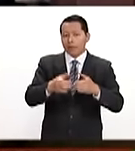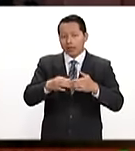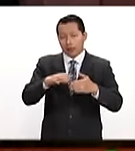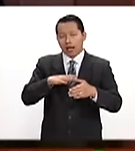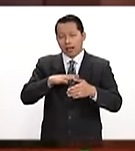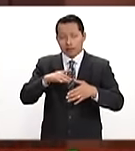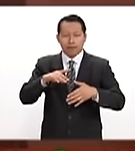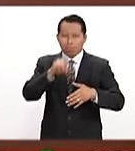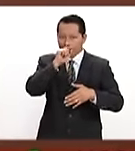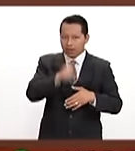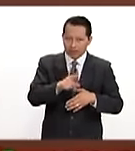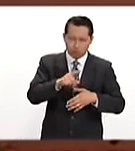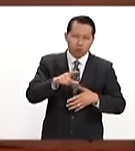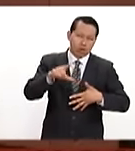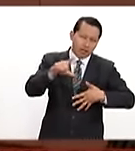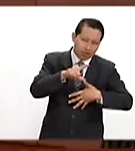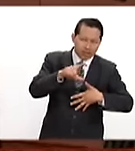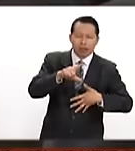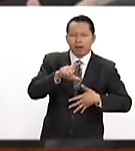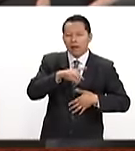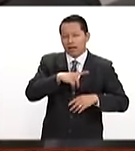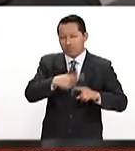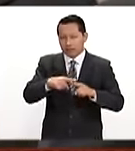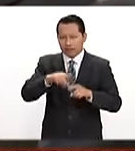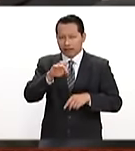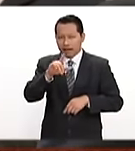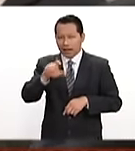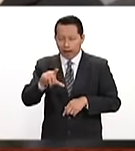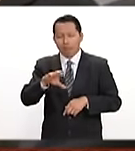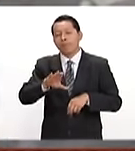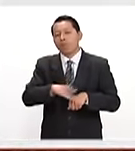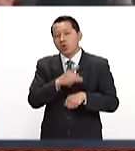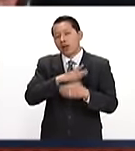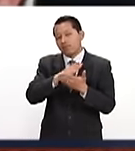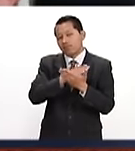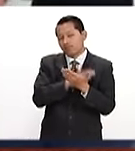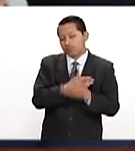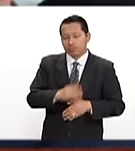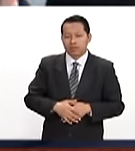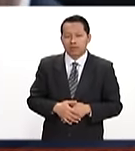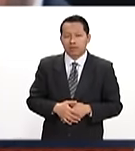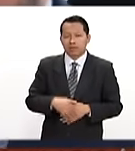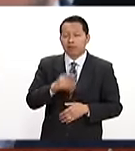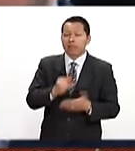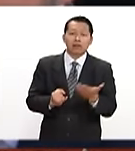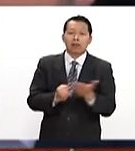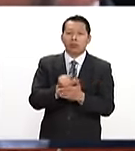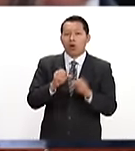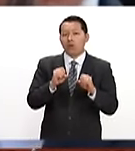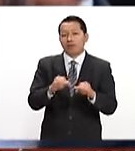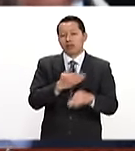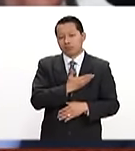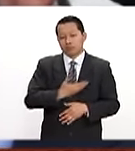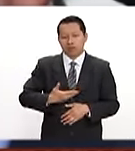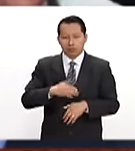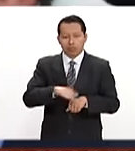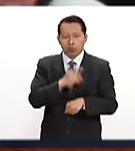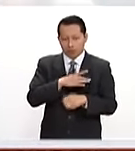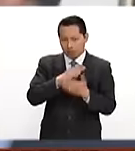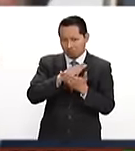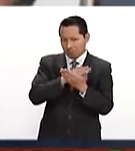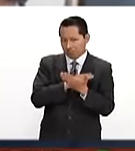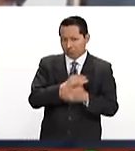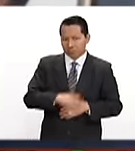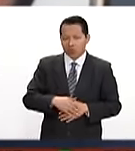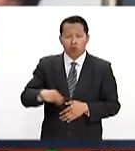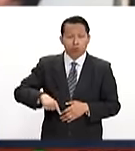Latinoamericanos y Caribeños CELAC por asuntos de agenda interna. Es una decisión de la oficina del señor presidente por razones de agenda interna.